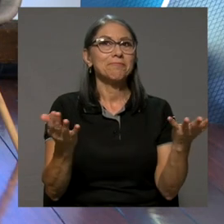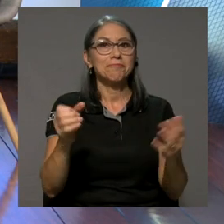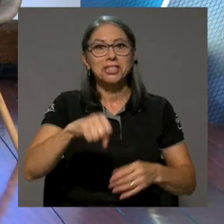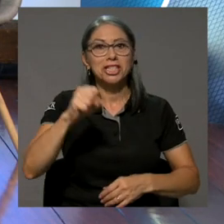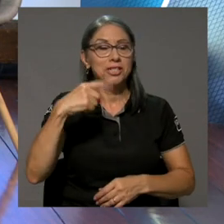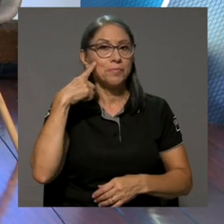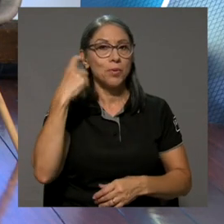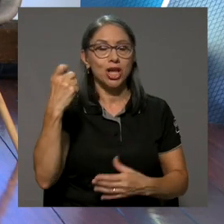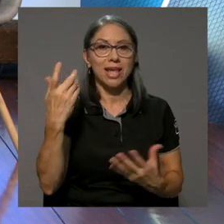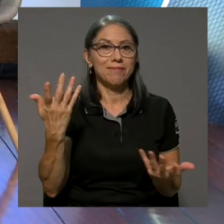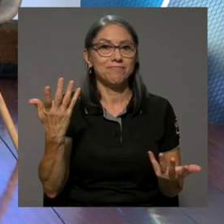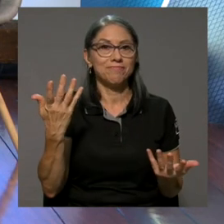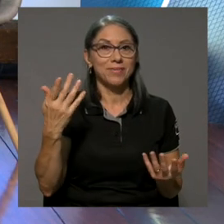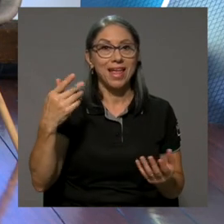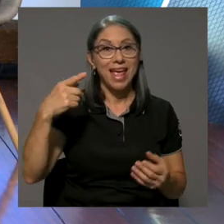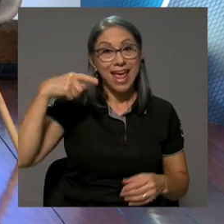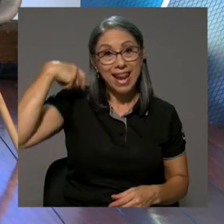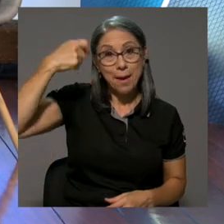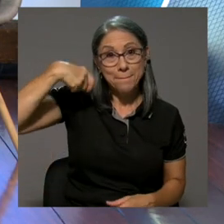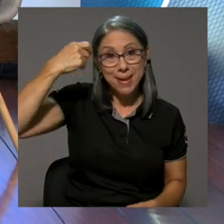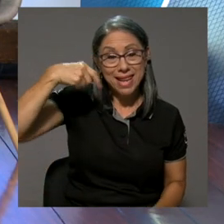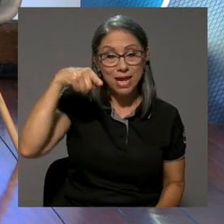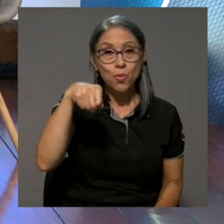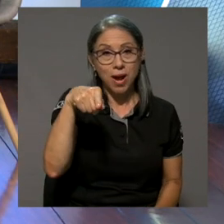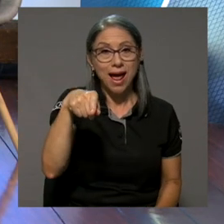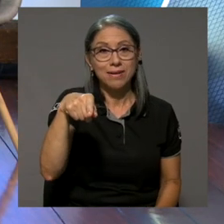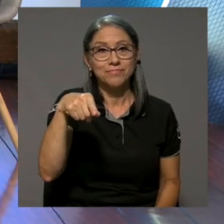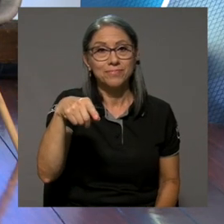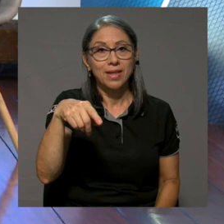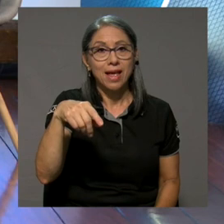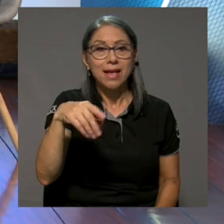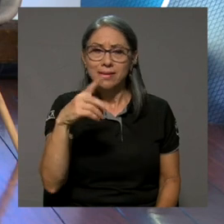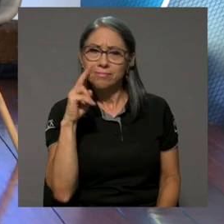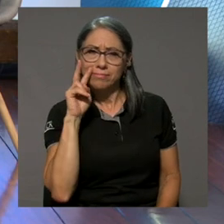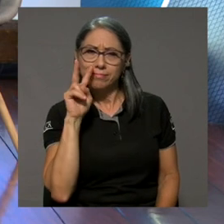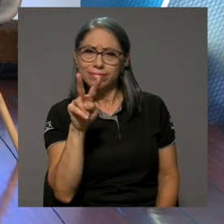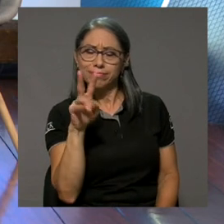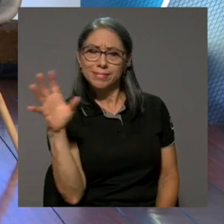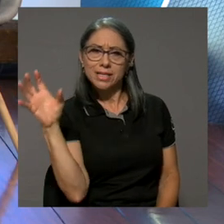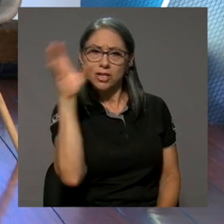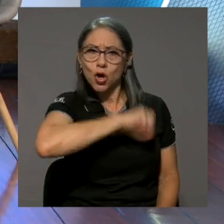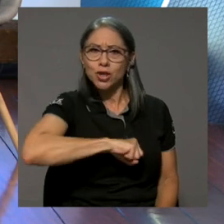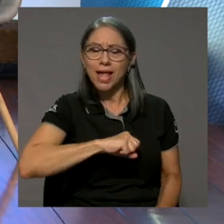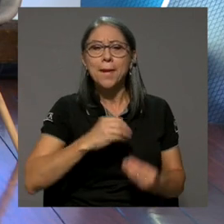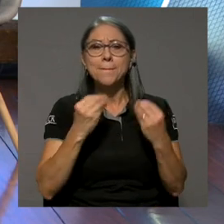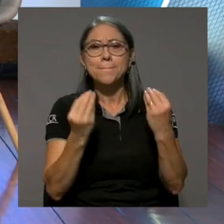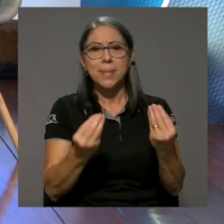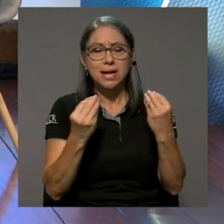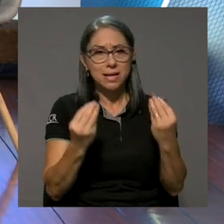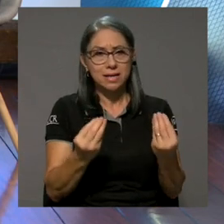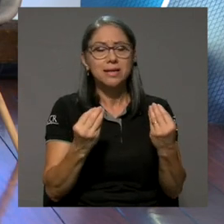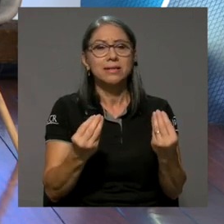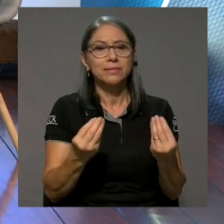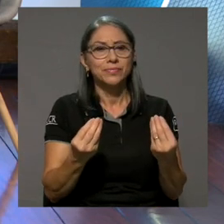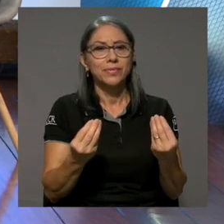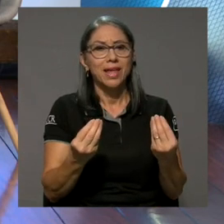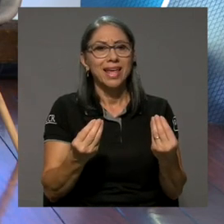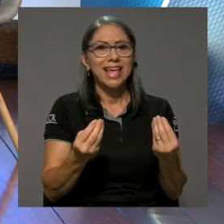Sí, porque de hecho, en la película, digamos, sí se nota bastante, digamos, como todas estas